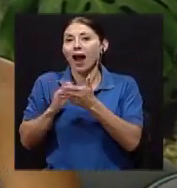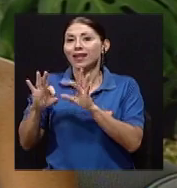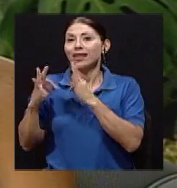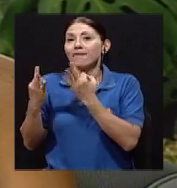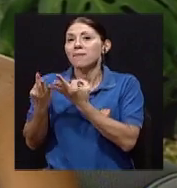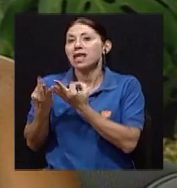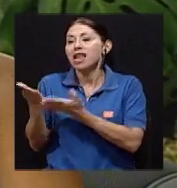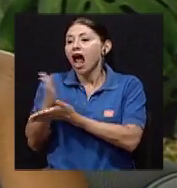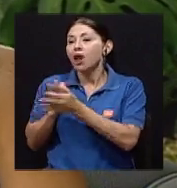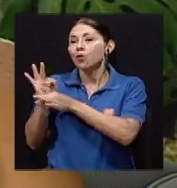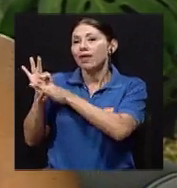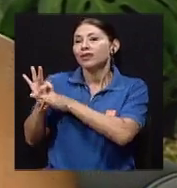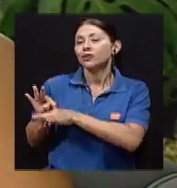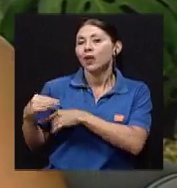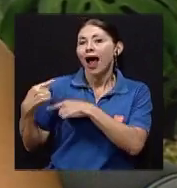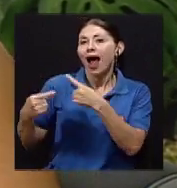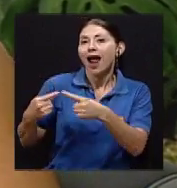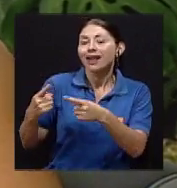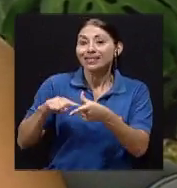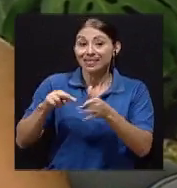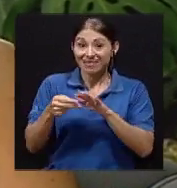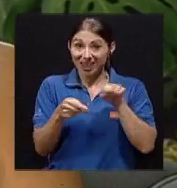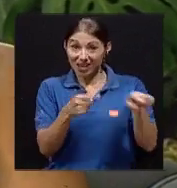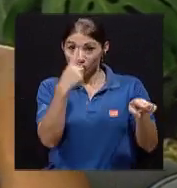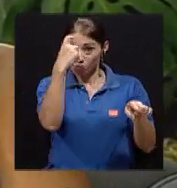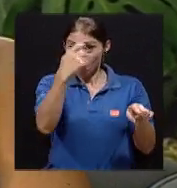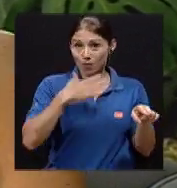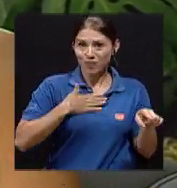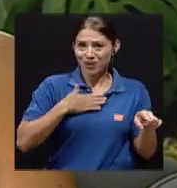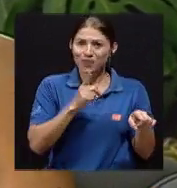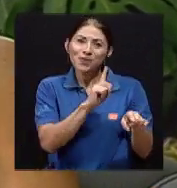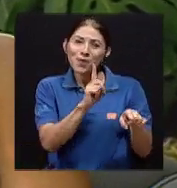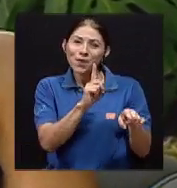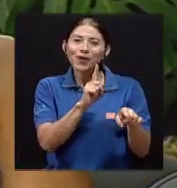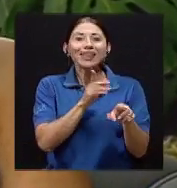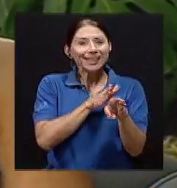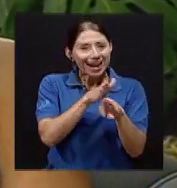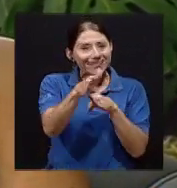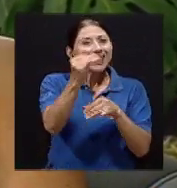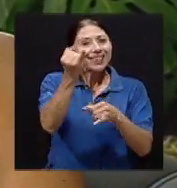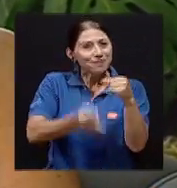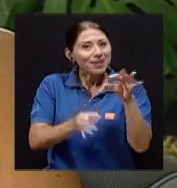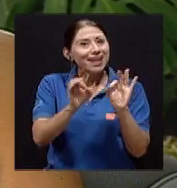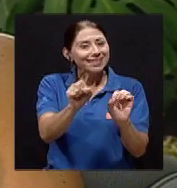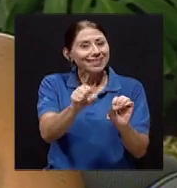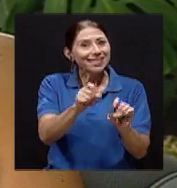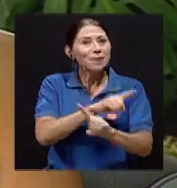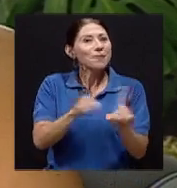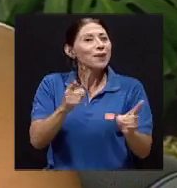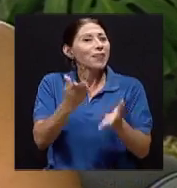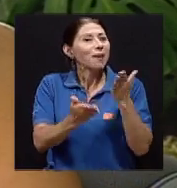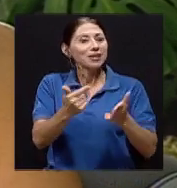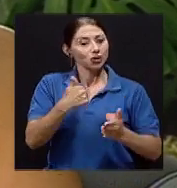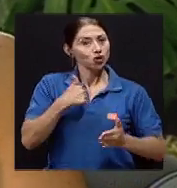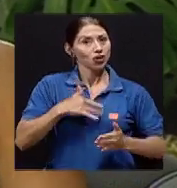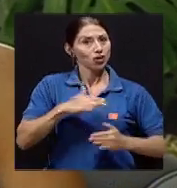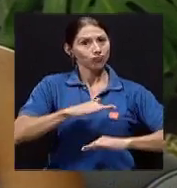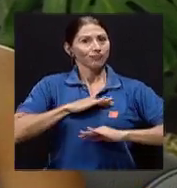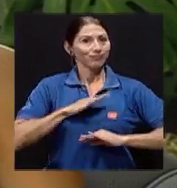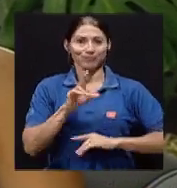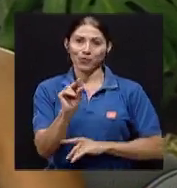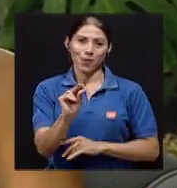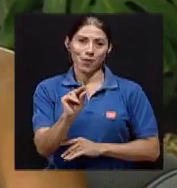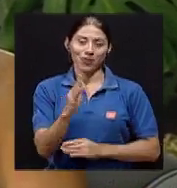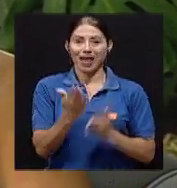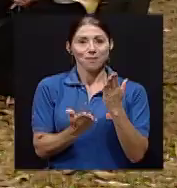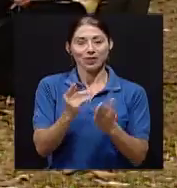estudiaron lo mismo, entonces ya no va a ser tan sueño, voy a terminar la carrera, pero no va a ser tan gratificante porque no es lo que yo quiero, no es el propósito con el que